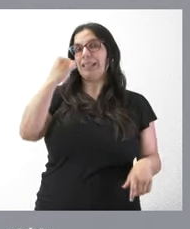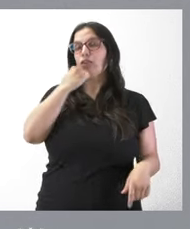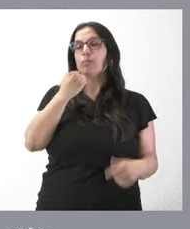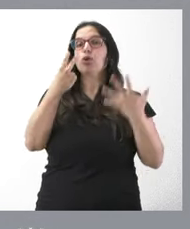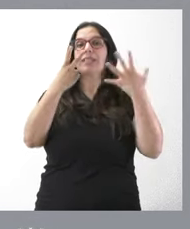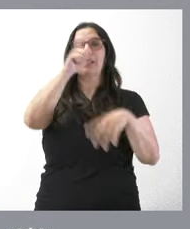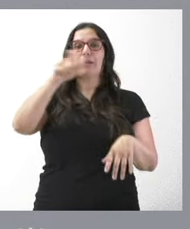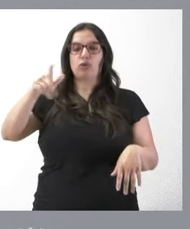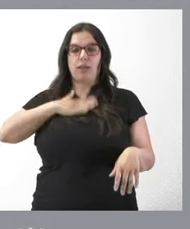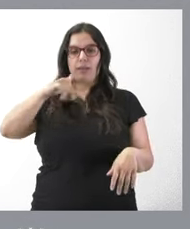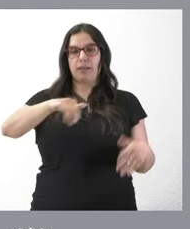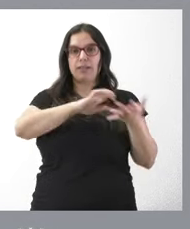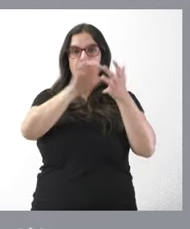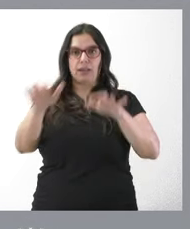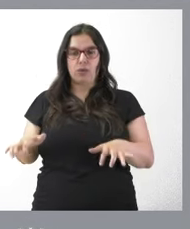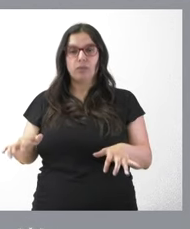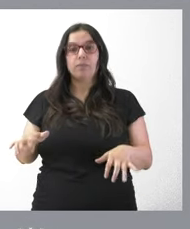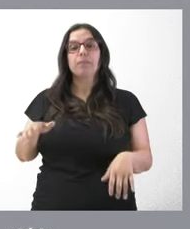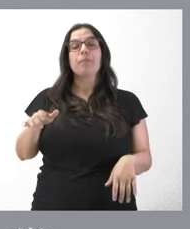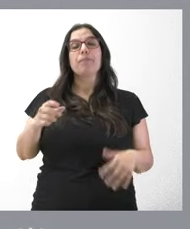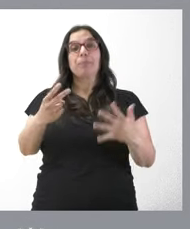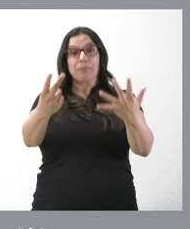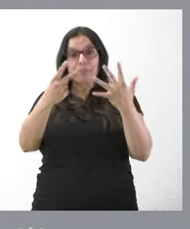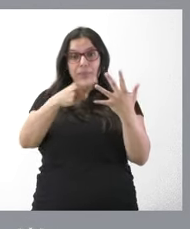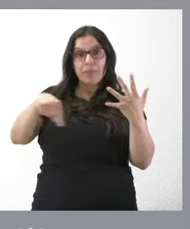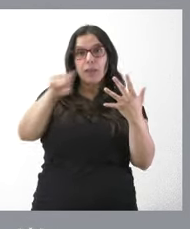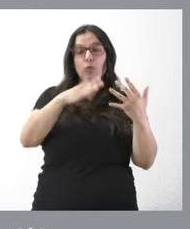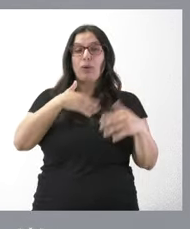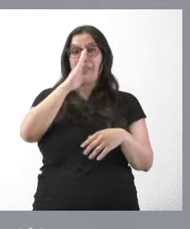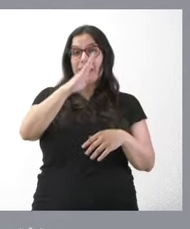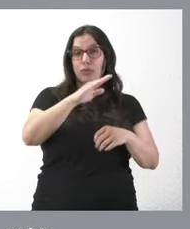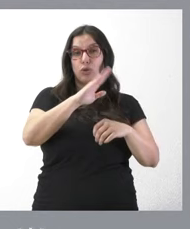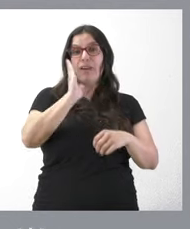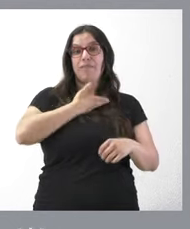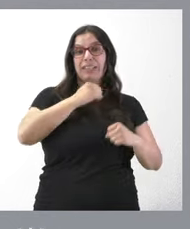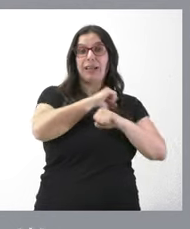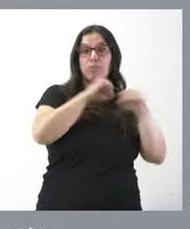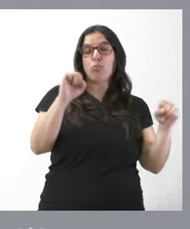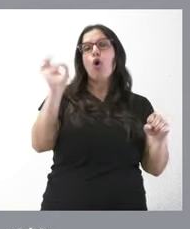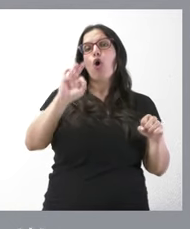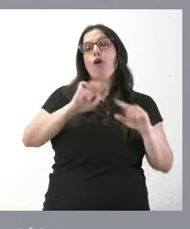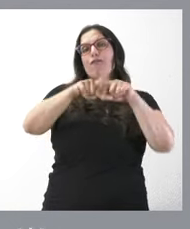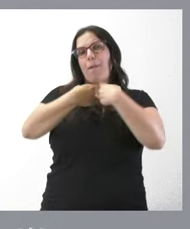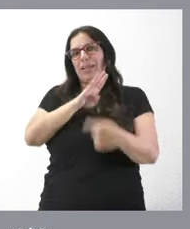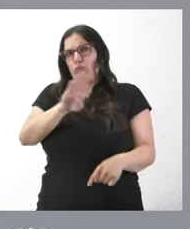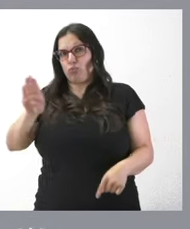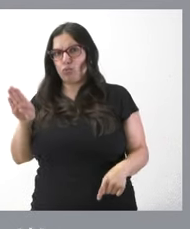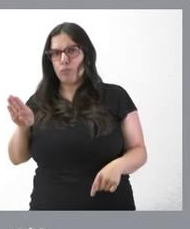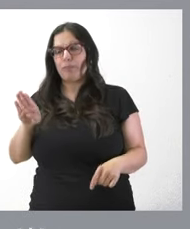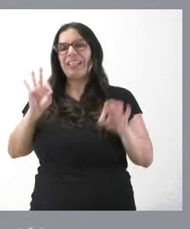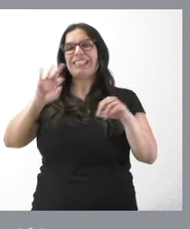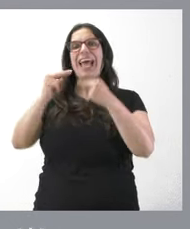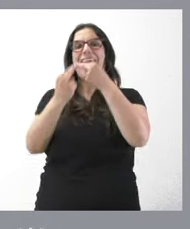personas de nuestra comunidad autónoma quienes o son víctimas directas de atentados o familiares de atentados de ETA.